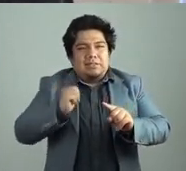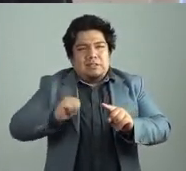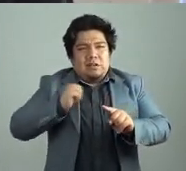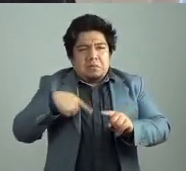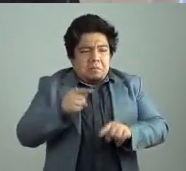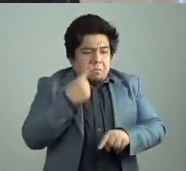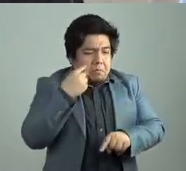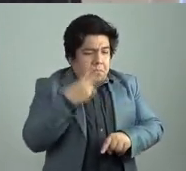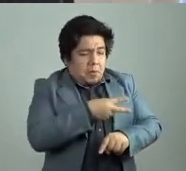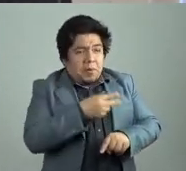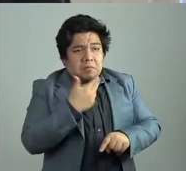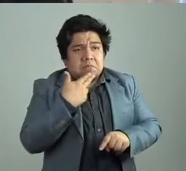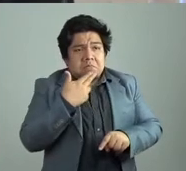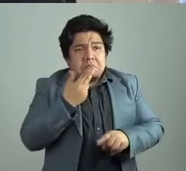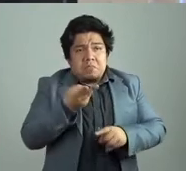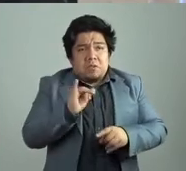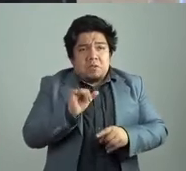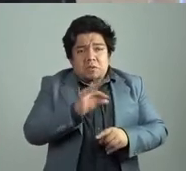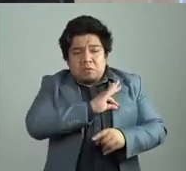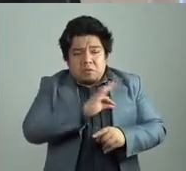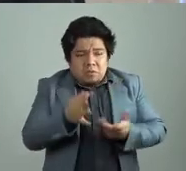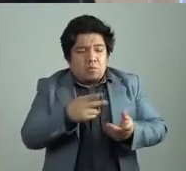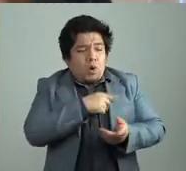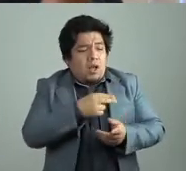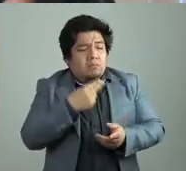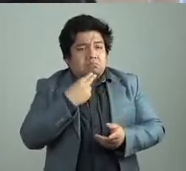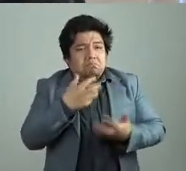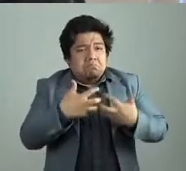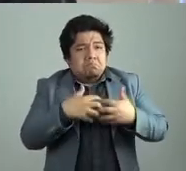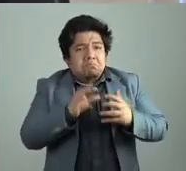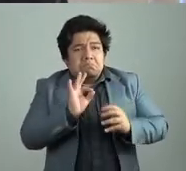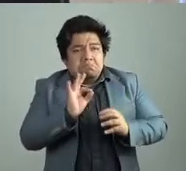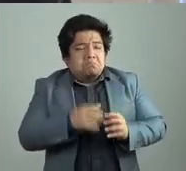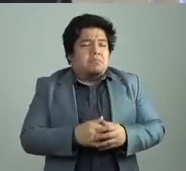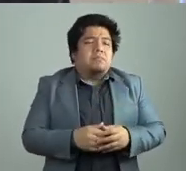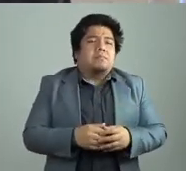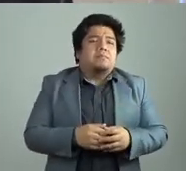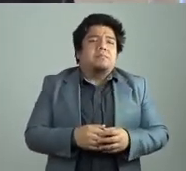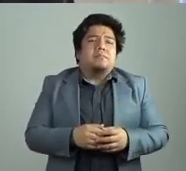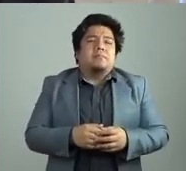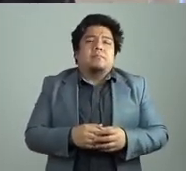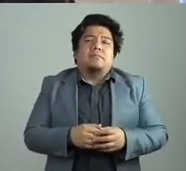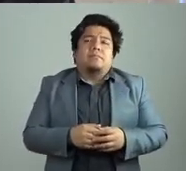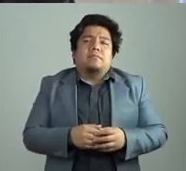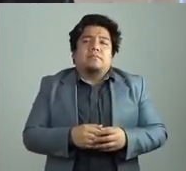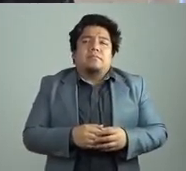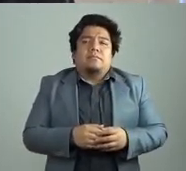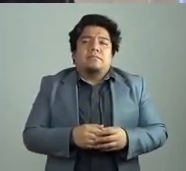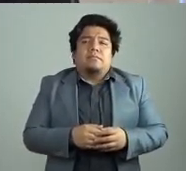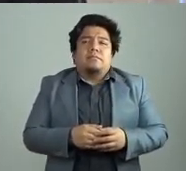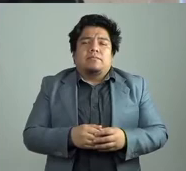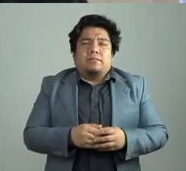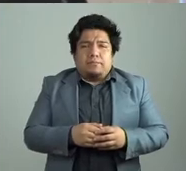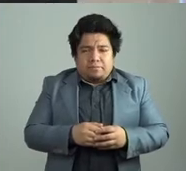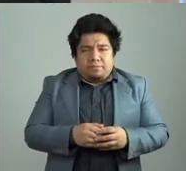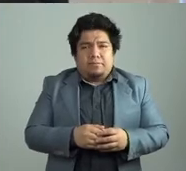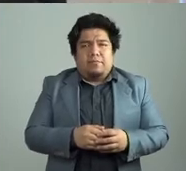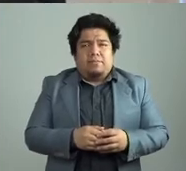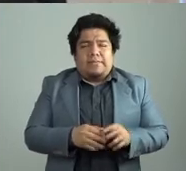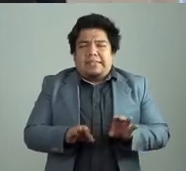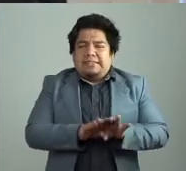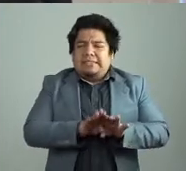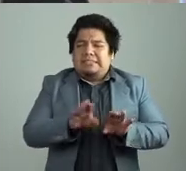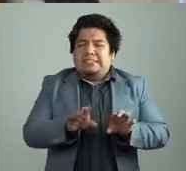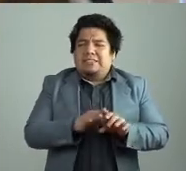condiciones, ¿no? Que aparte yo no sé por qué está en perfectas condiciones porque yo nunca le llevé a hacer ningún, ningún este, ¿cómo se llama?